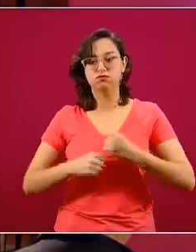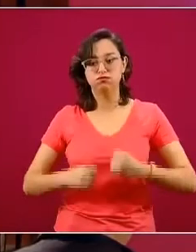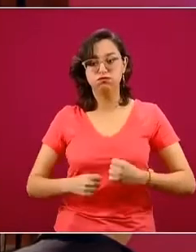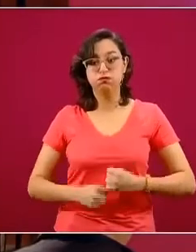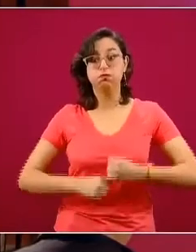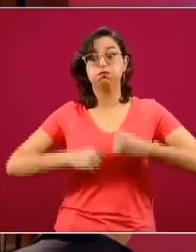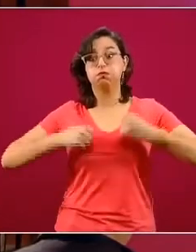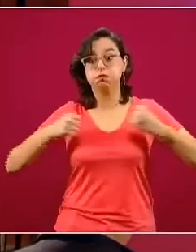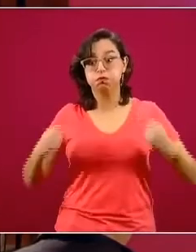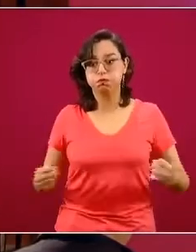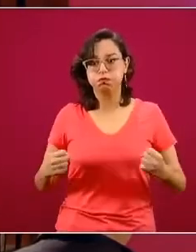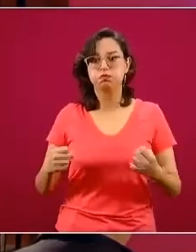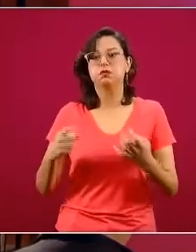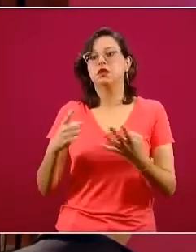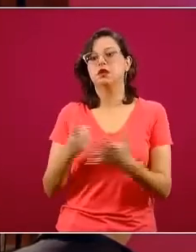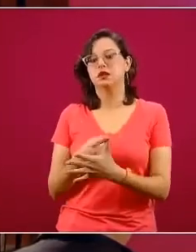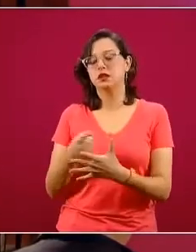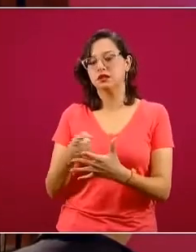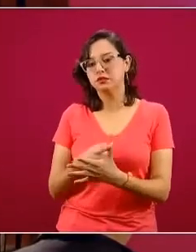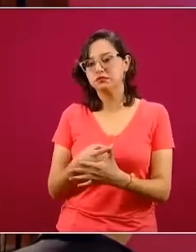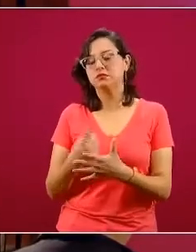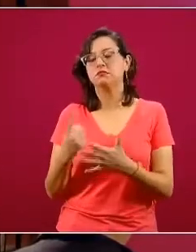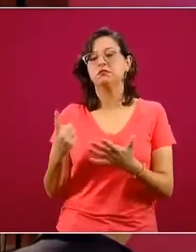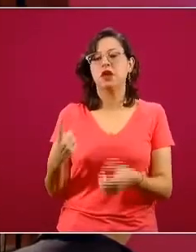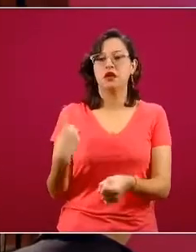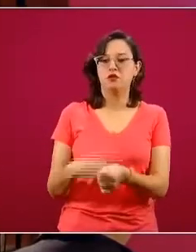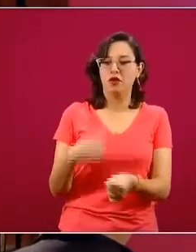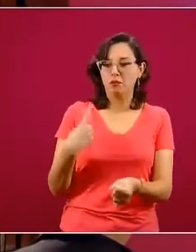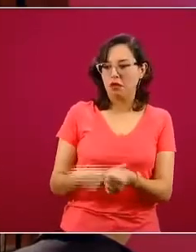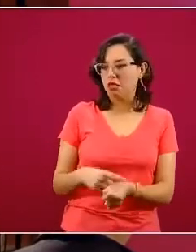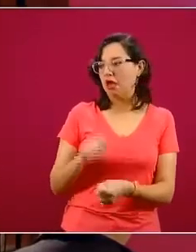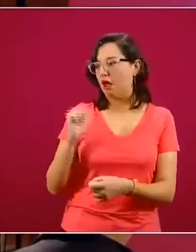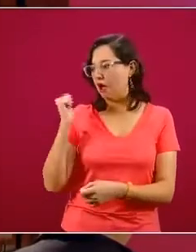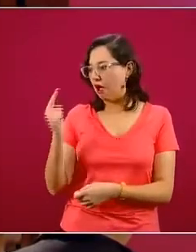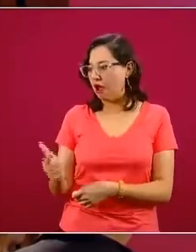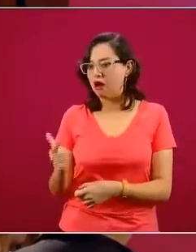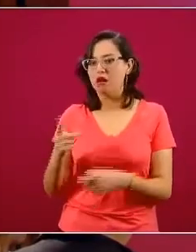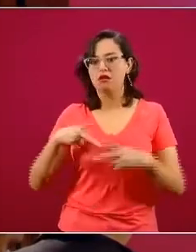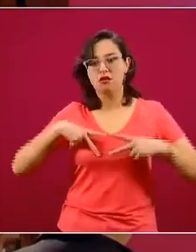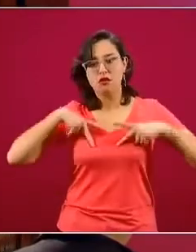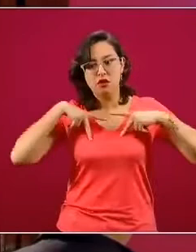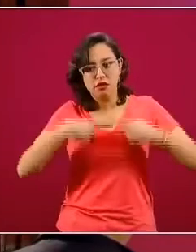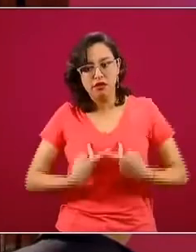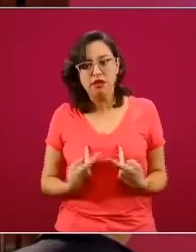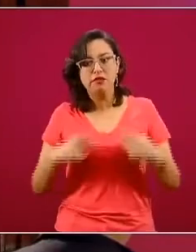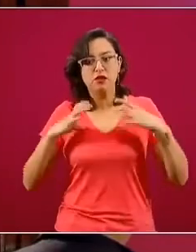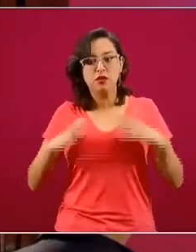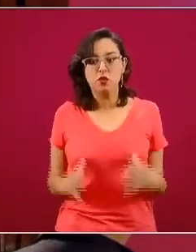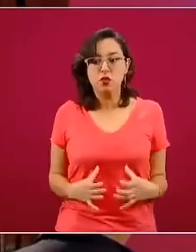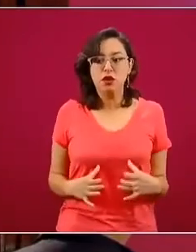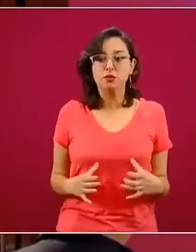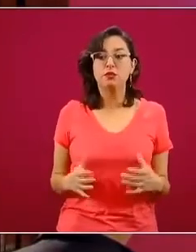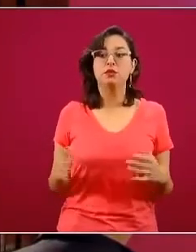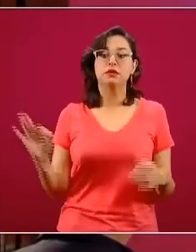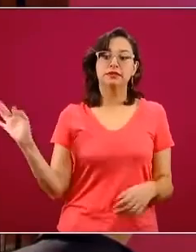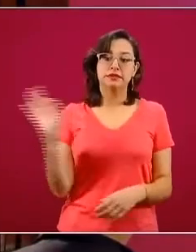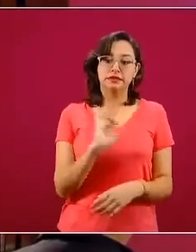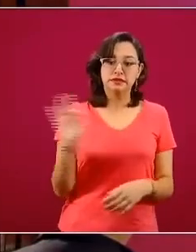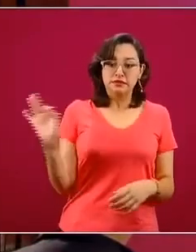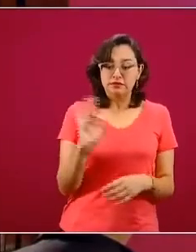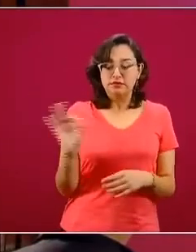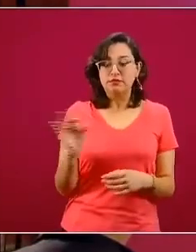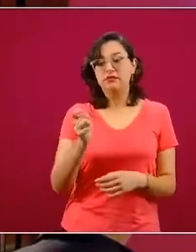obesidad, así también como de alguna enfermedad que nos genere inmunodeficiencia, ya sea porque estamos en